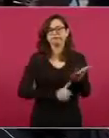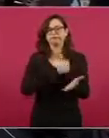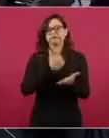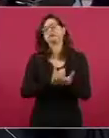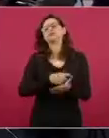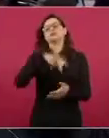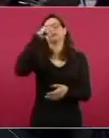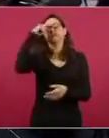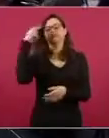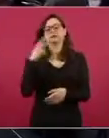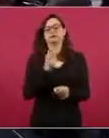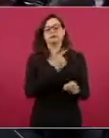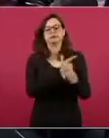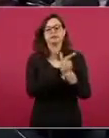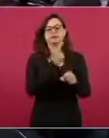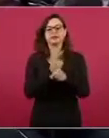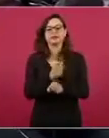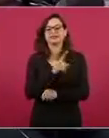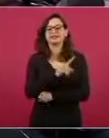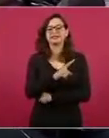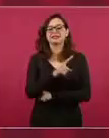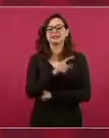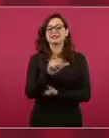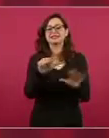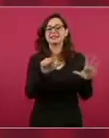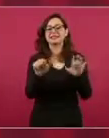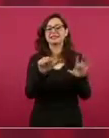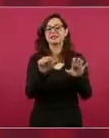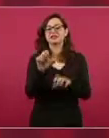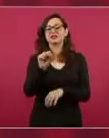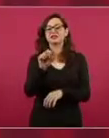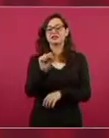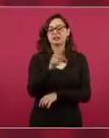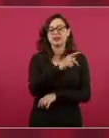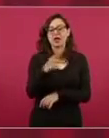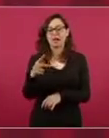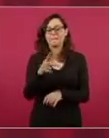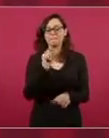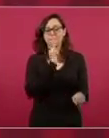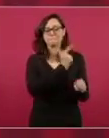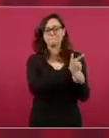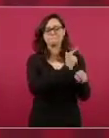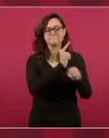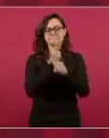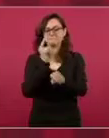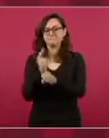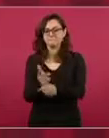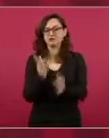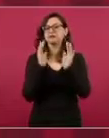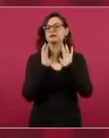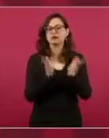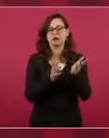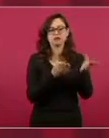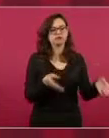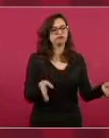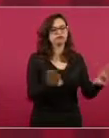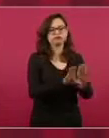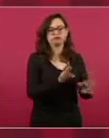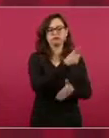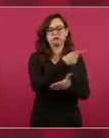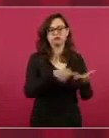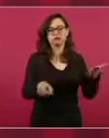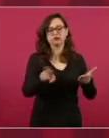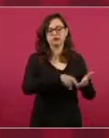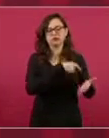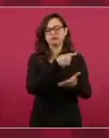identificado 660 apps, se han dado de baja algunas de estas, ya lo presentaremos en el reporte que se